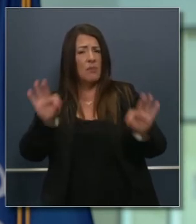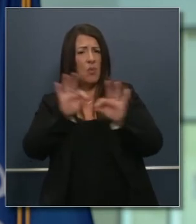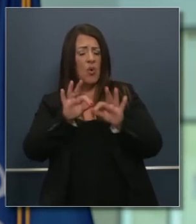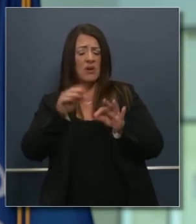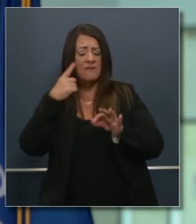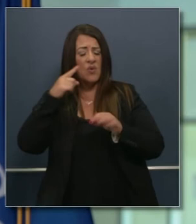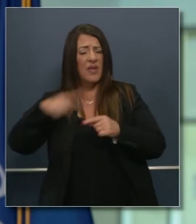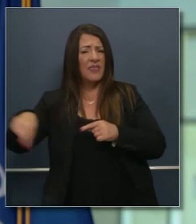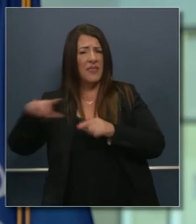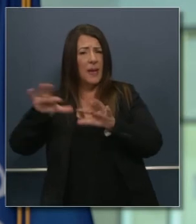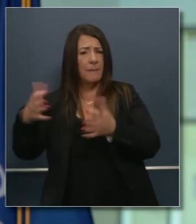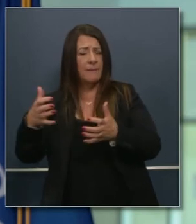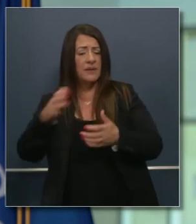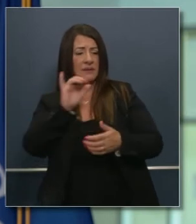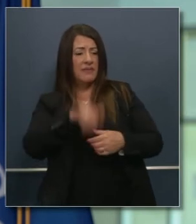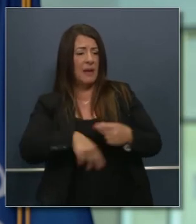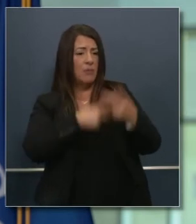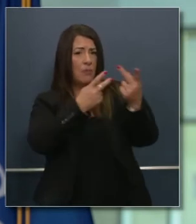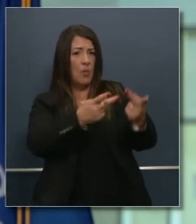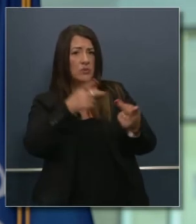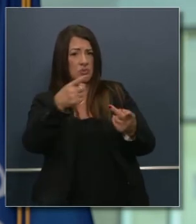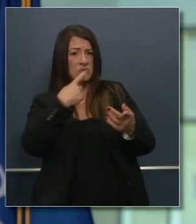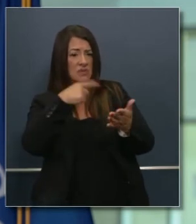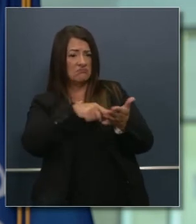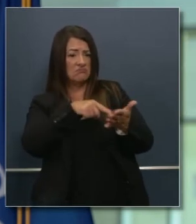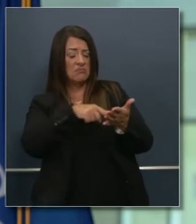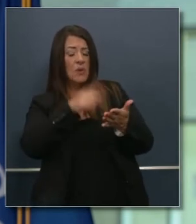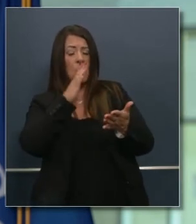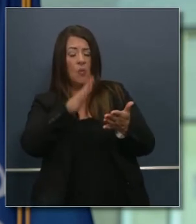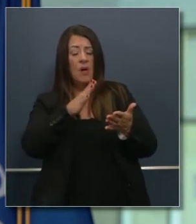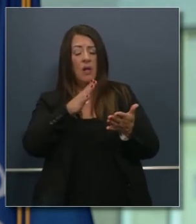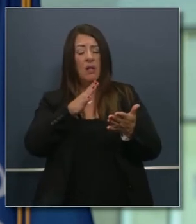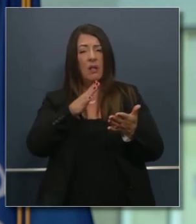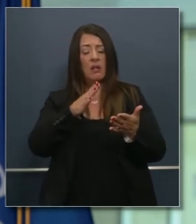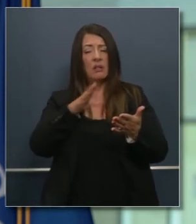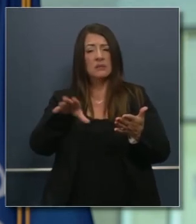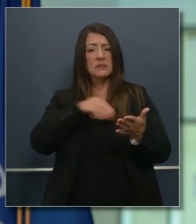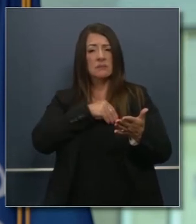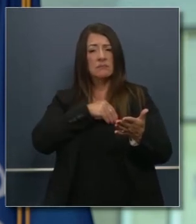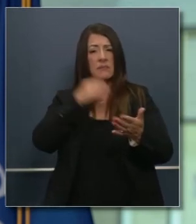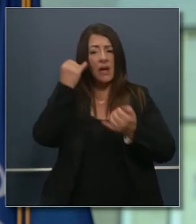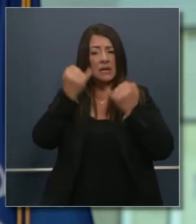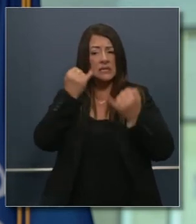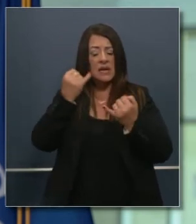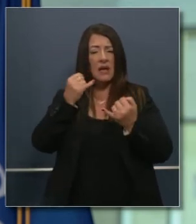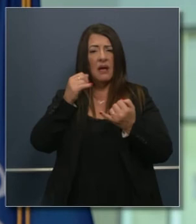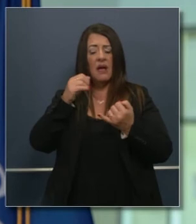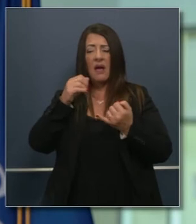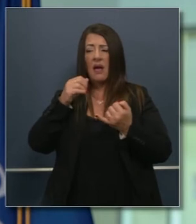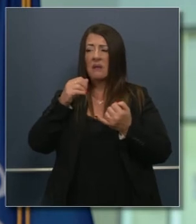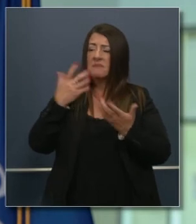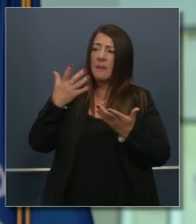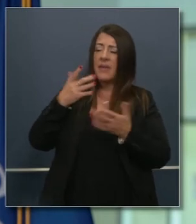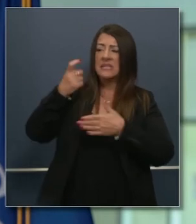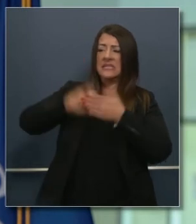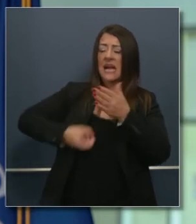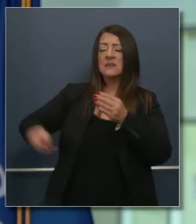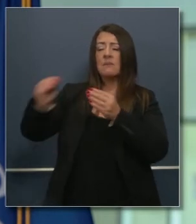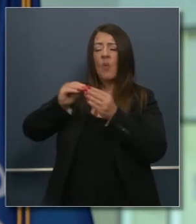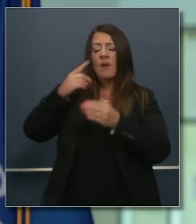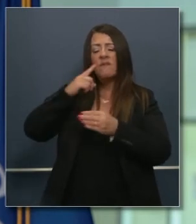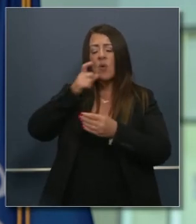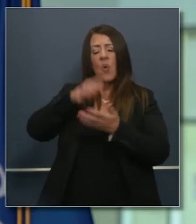pero creo que es parte de la agenda es una propuesta que usted estaría dispuesto a considerar para